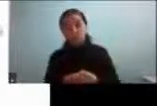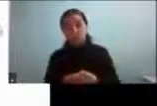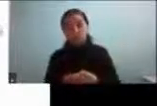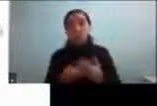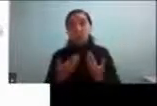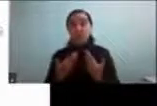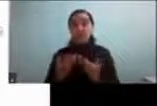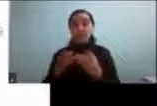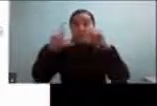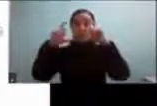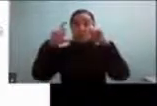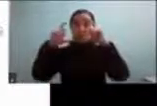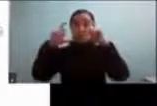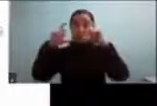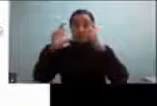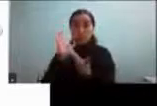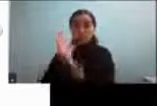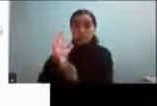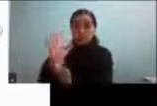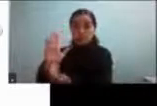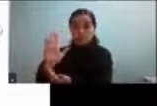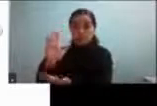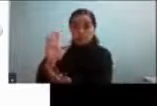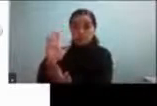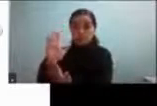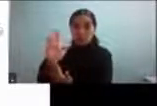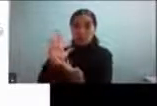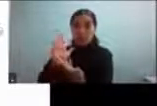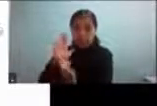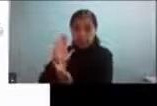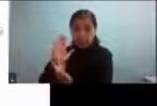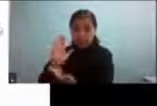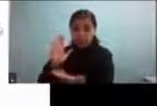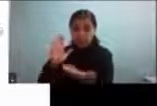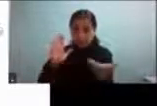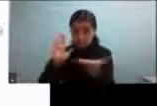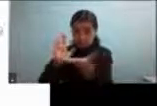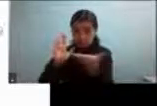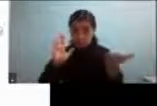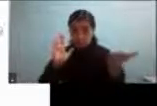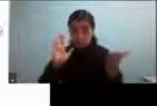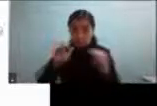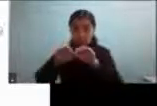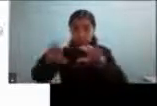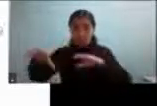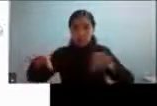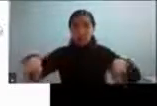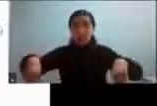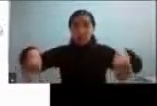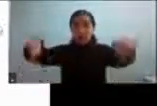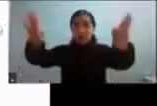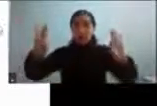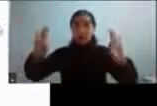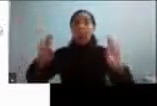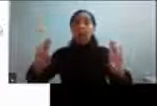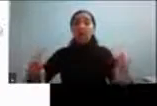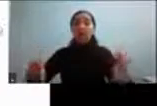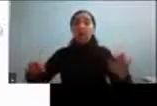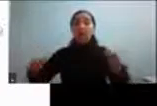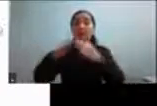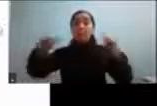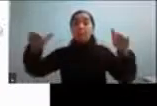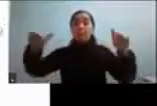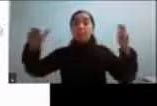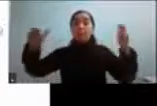cómo la mesa del desayuno debía estar puesta cómo era el mantel que tenía unos dibujos de unas vacas con